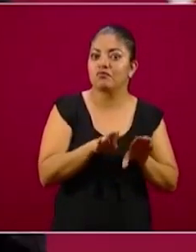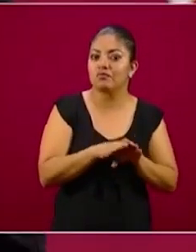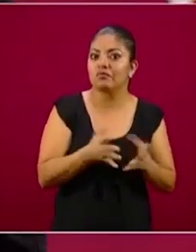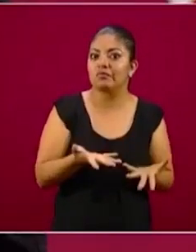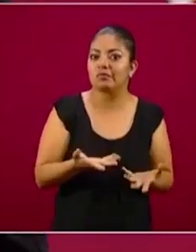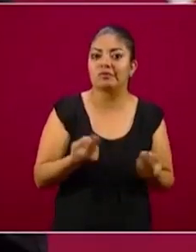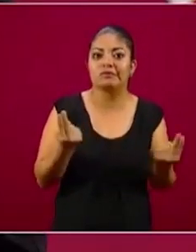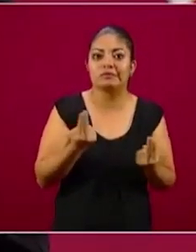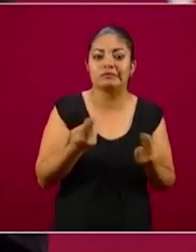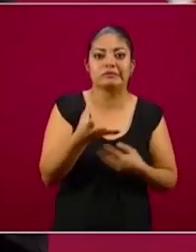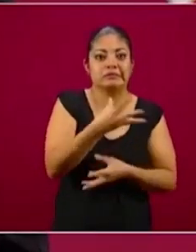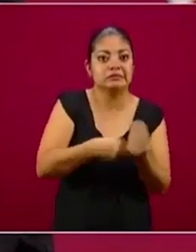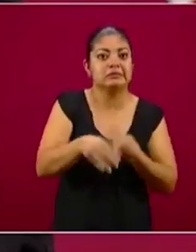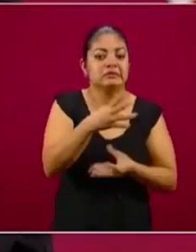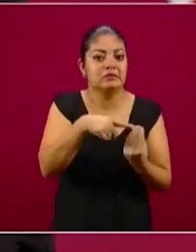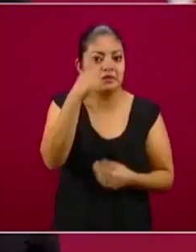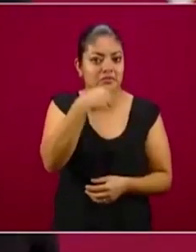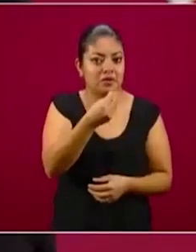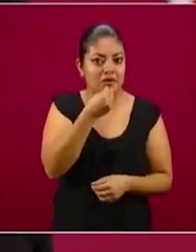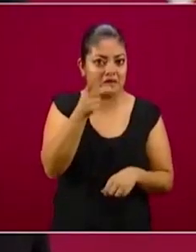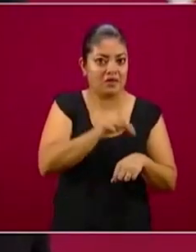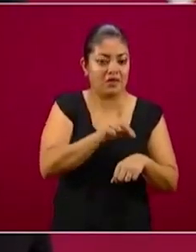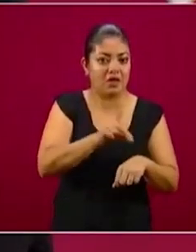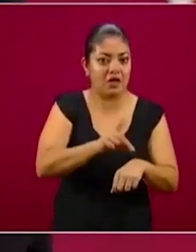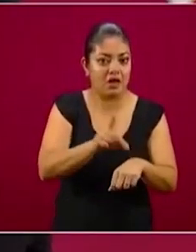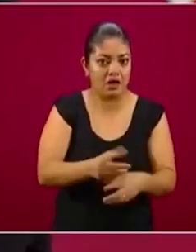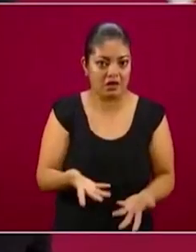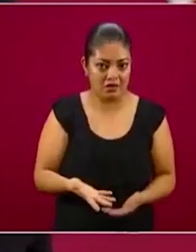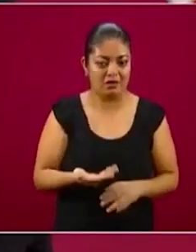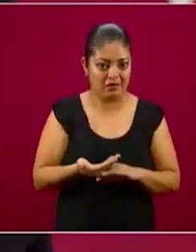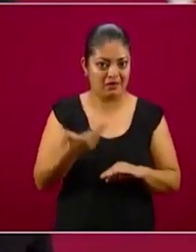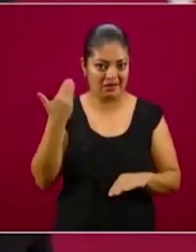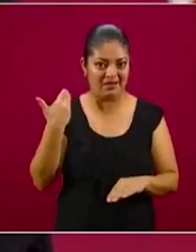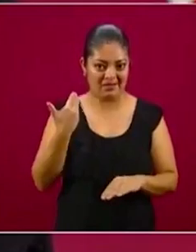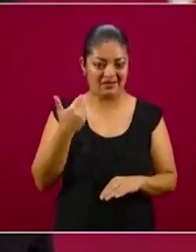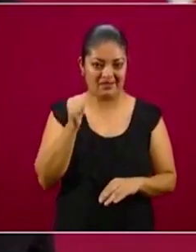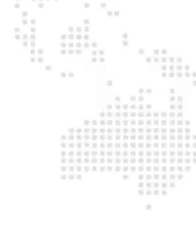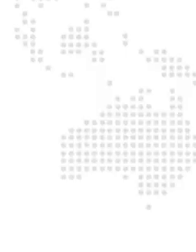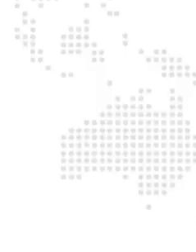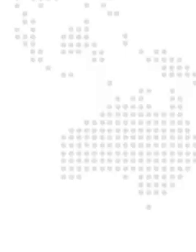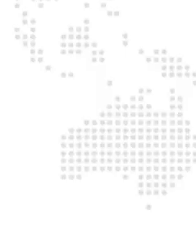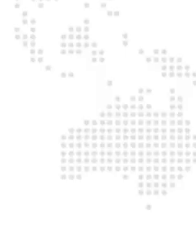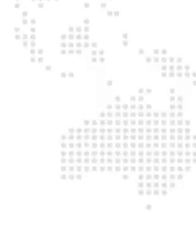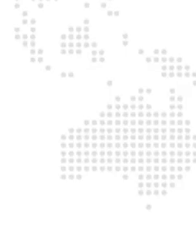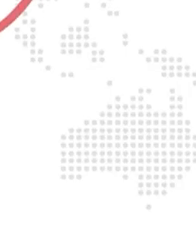tiene que salir a conseguir el sustento diario, como comentábamos extensamente ayer.